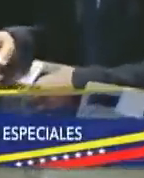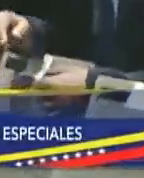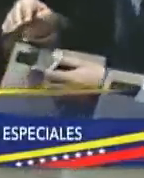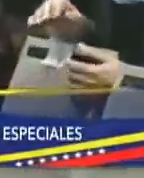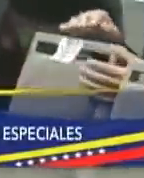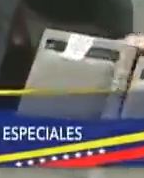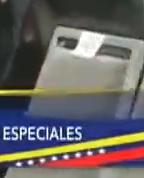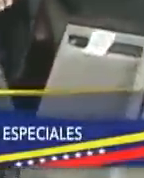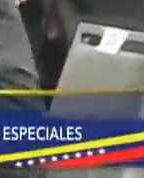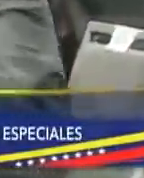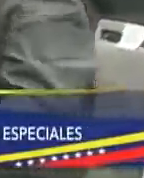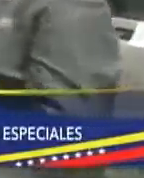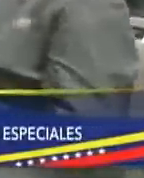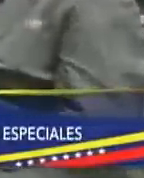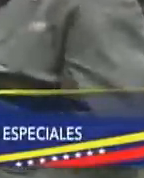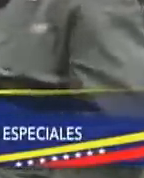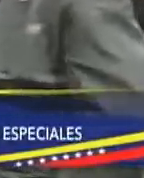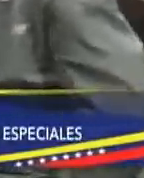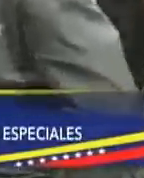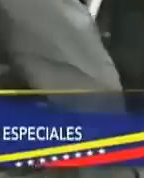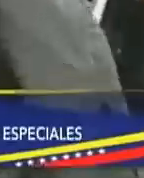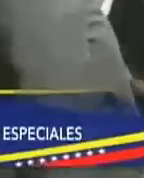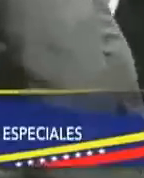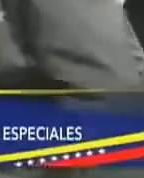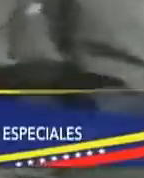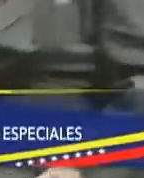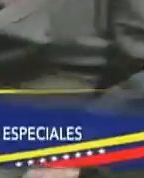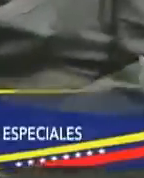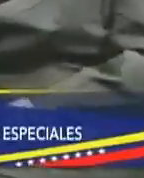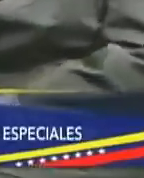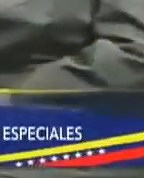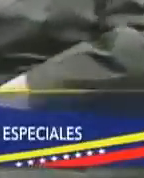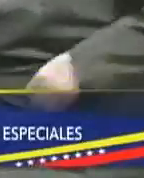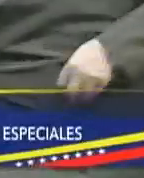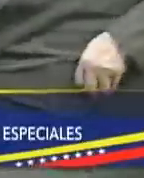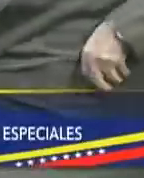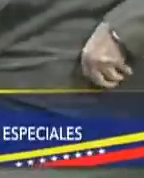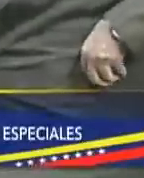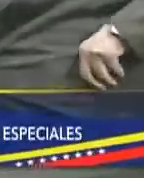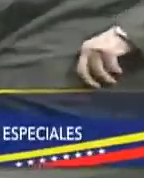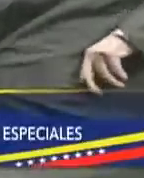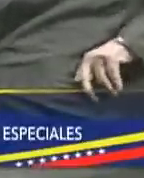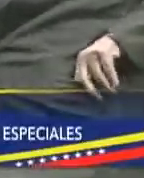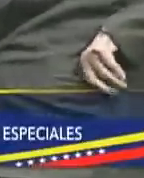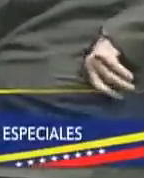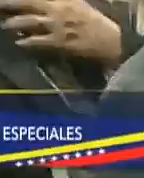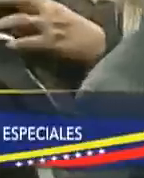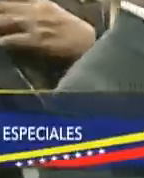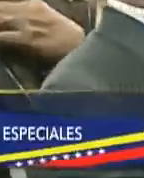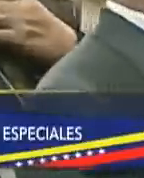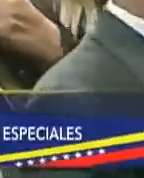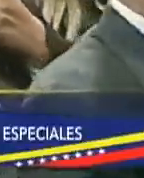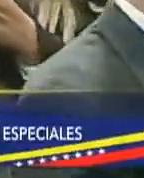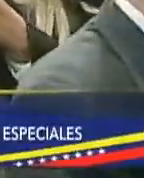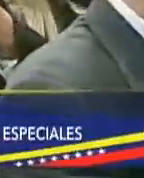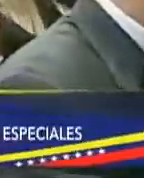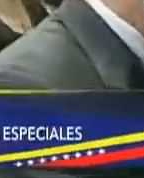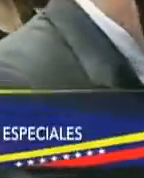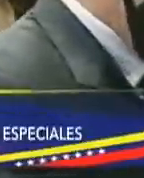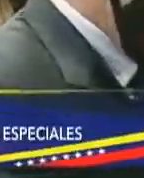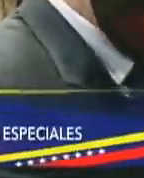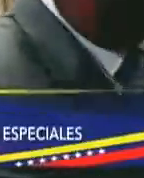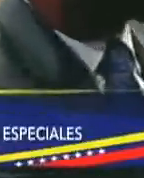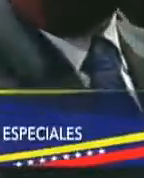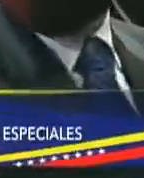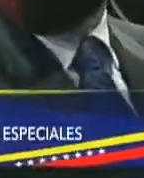la actividad económica y destacamos además que el espíritu de la ley orgánica de las zonas económicas especiales se apunta